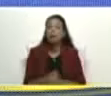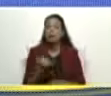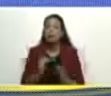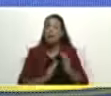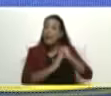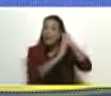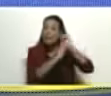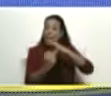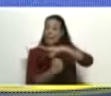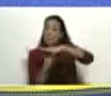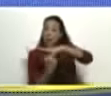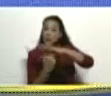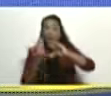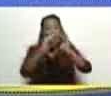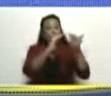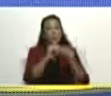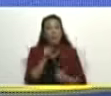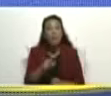liderazgo de base